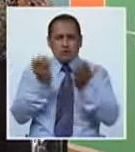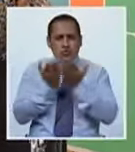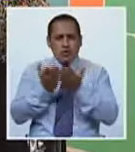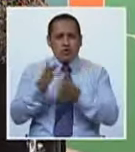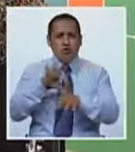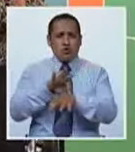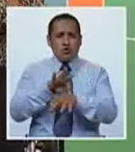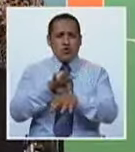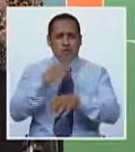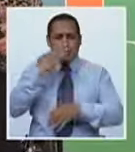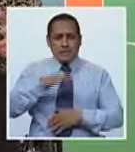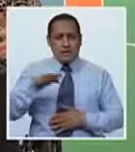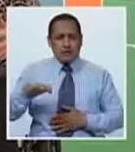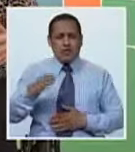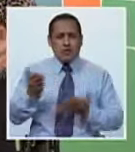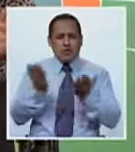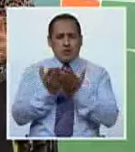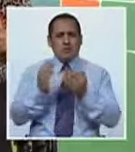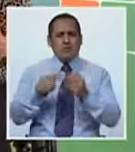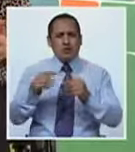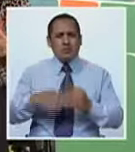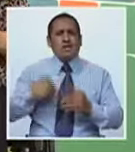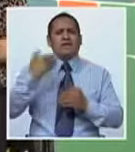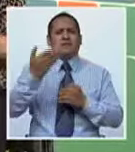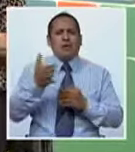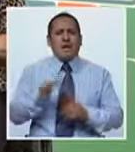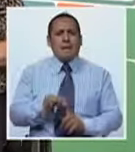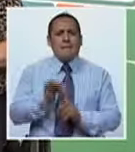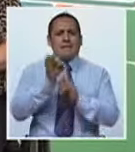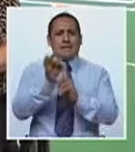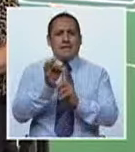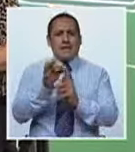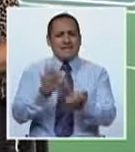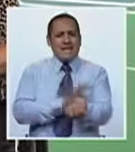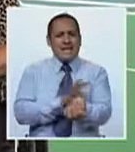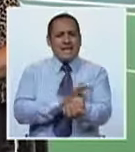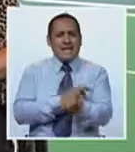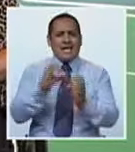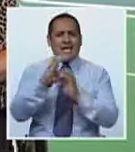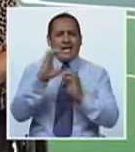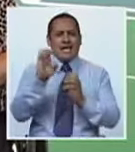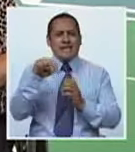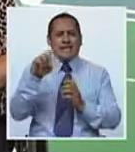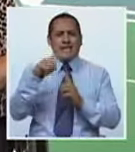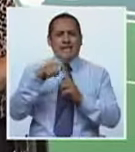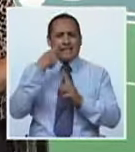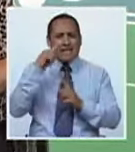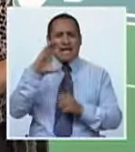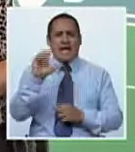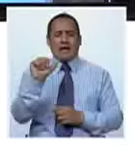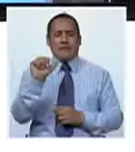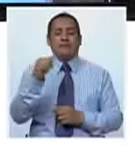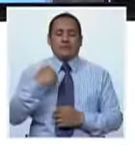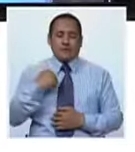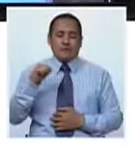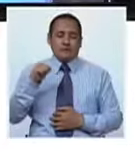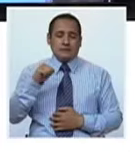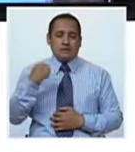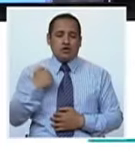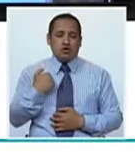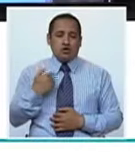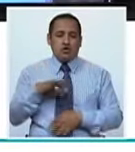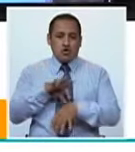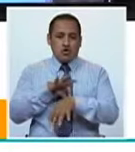pediatría, eres médico en pediatría, pero luego estudiaste esa especialidad de genética. Exacto, o sea, yo era